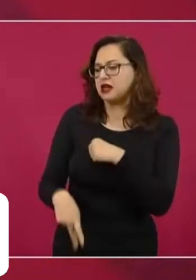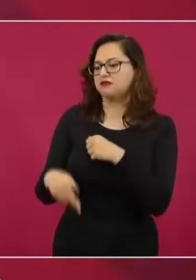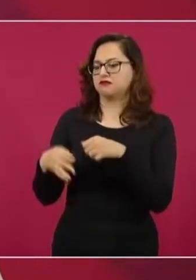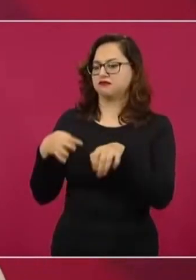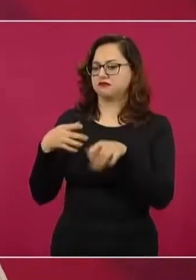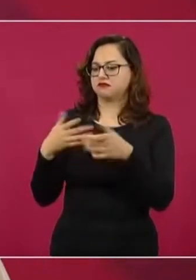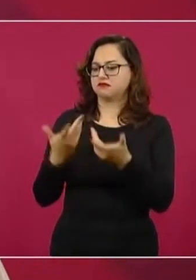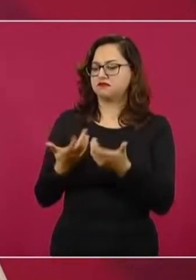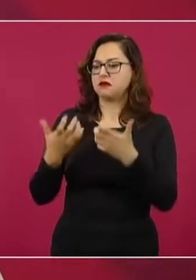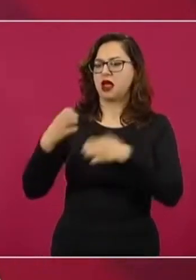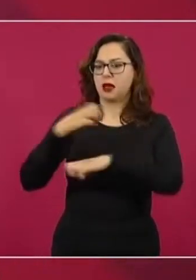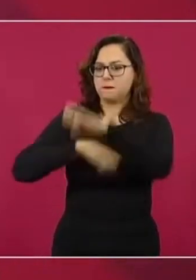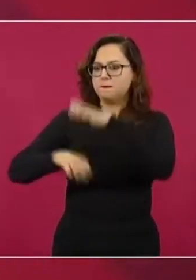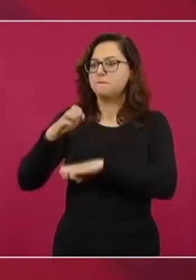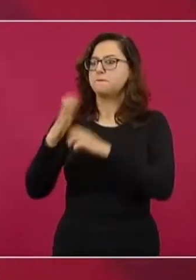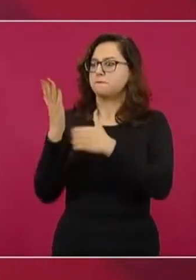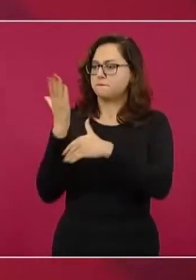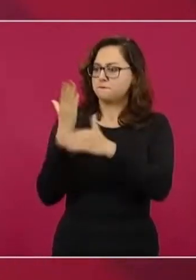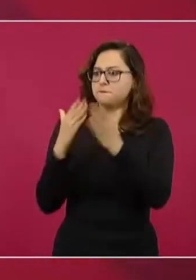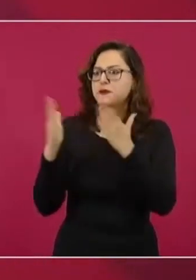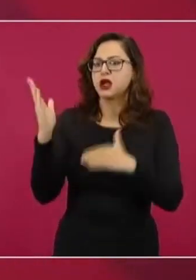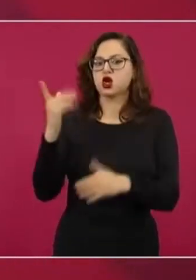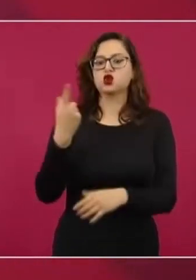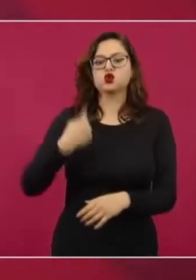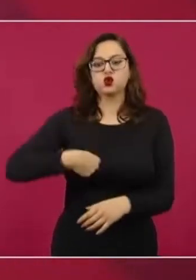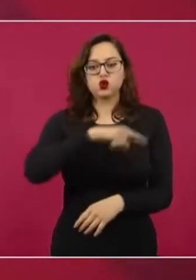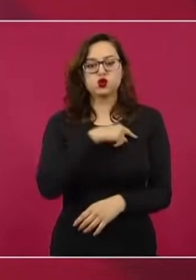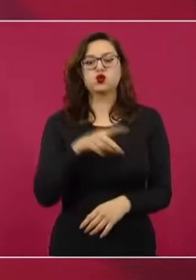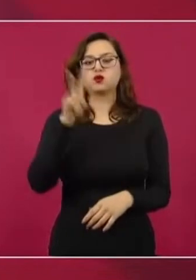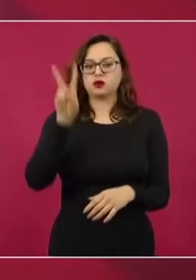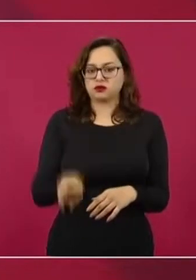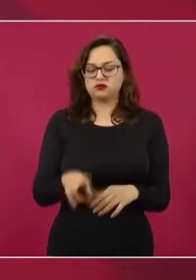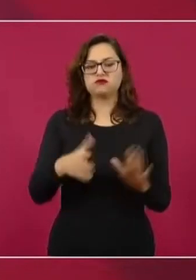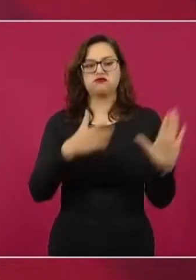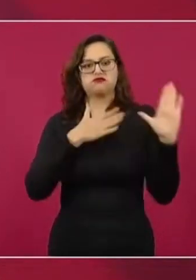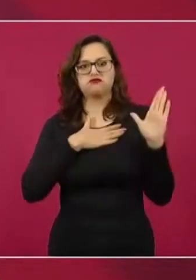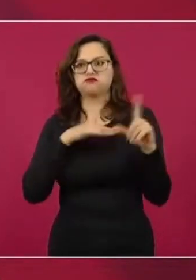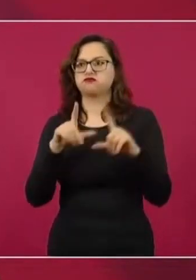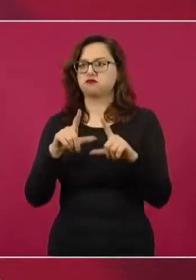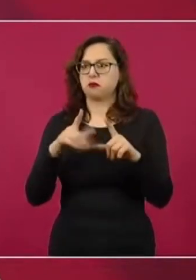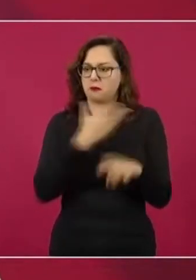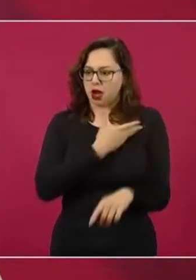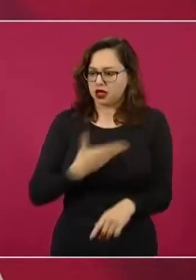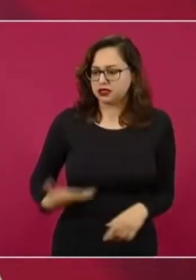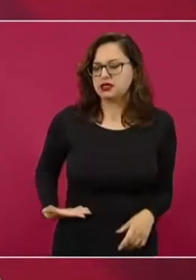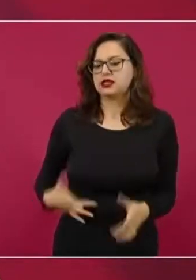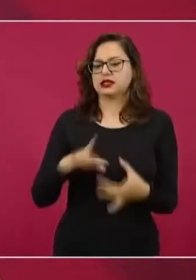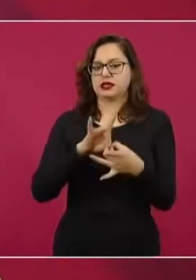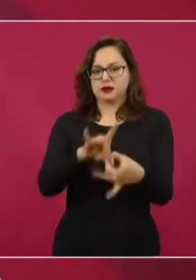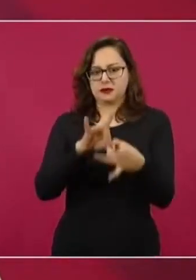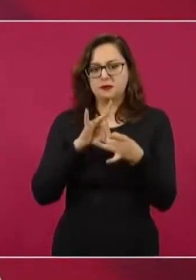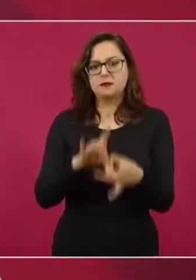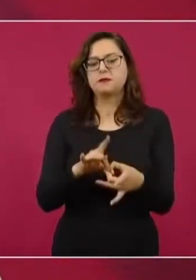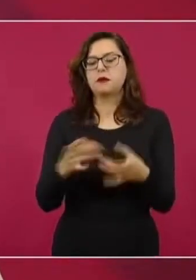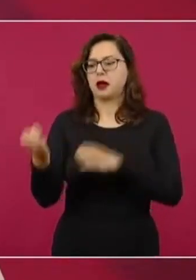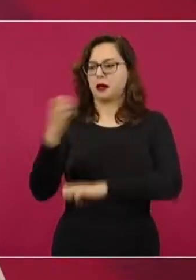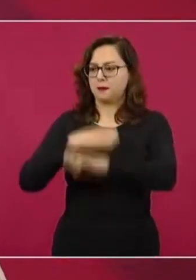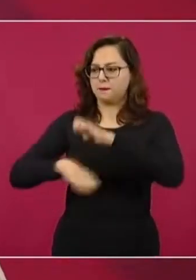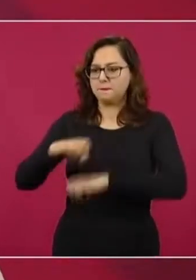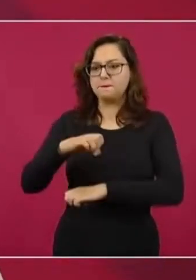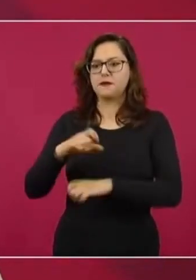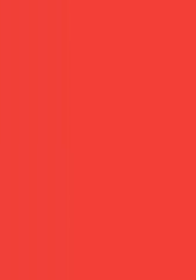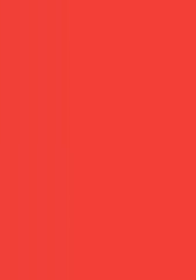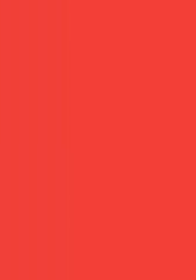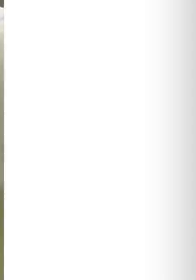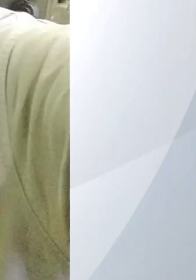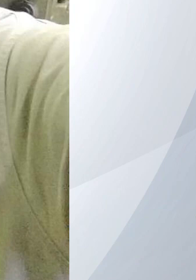sacar adelante a nuestra empresa, los que estamos comprometidos con nuestro presidente, los que estamos comprometidos con nuestra empresa y con